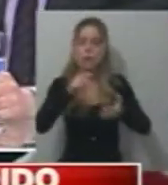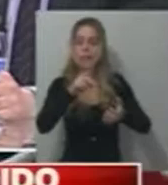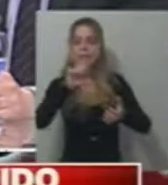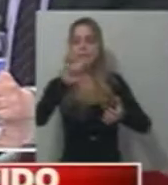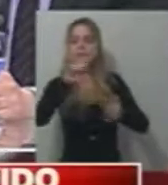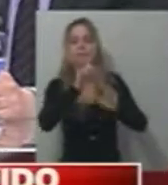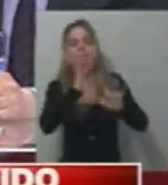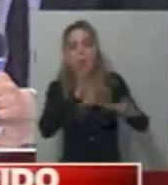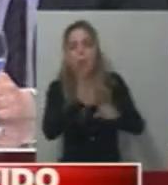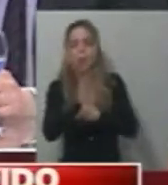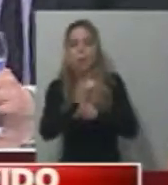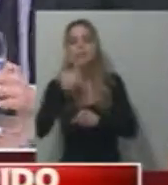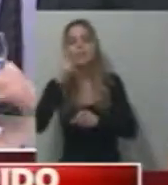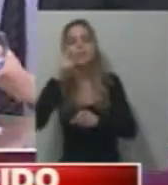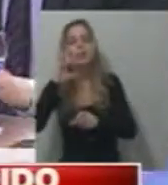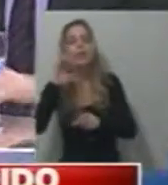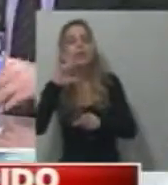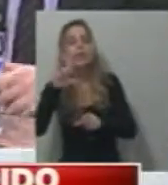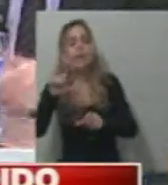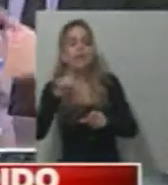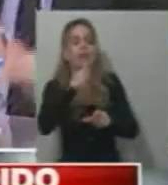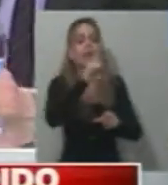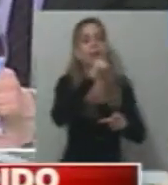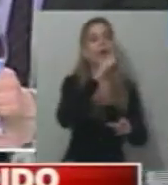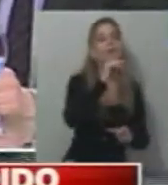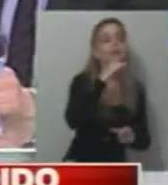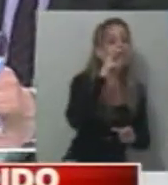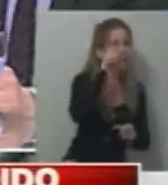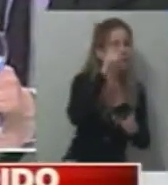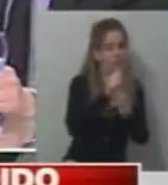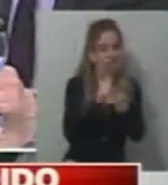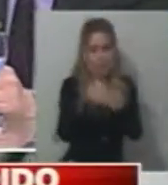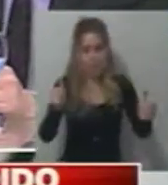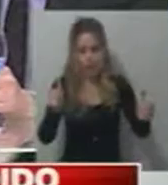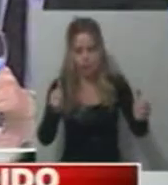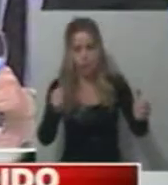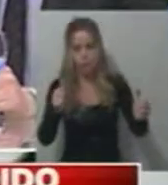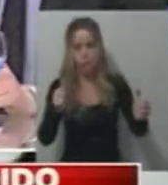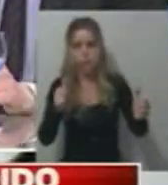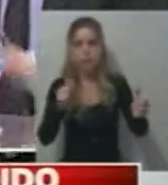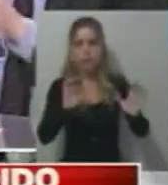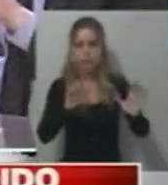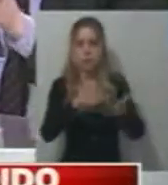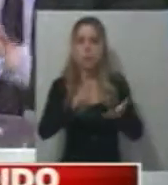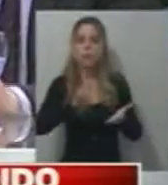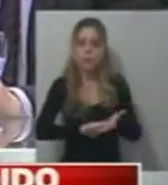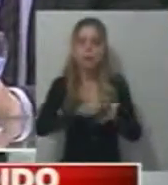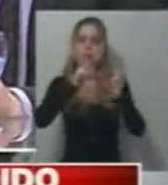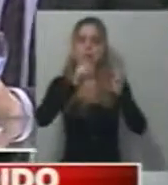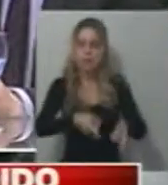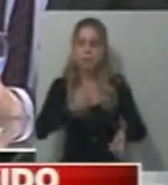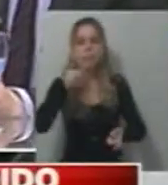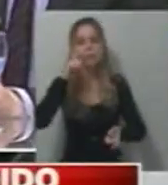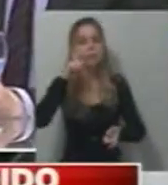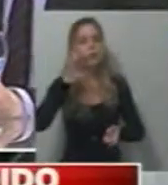imaginarás lo bien que cae en el kirchnerismo, que Scioli se siga diferenciando. Lo primerió otra vez con la primisa, entre